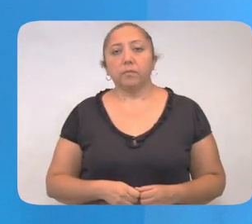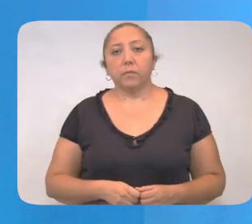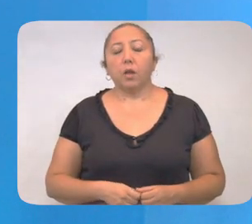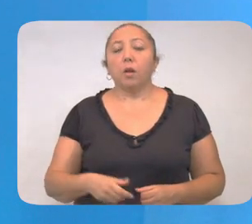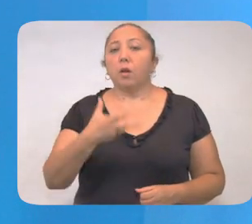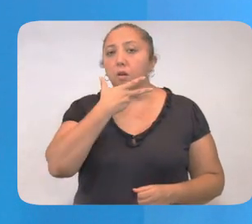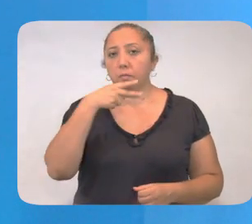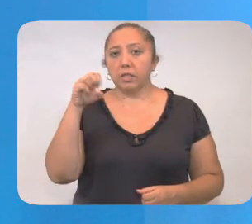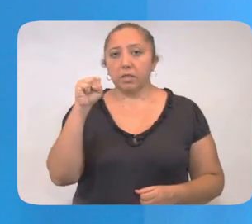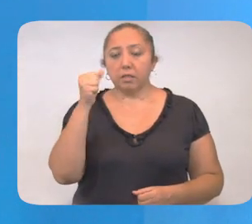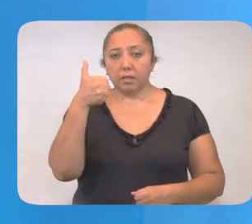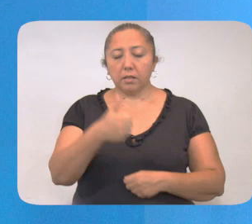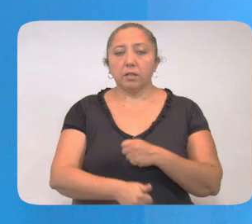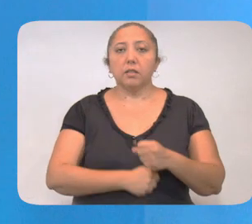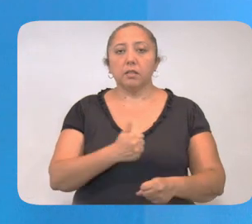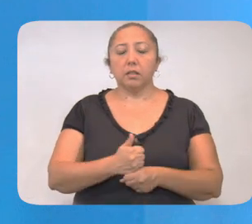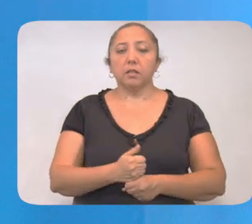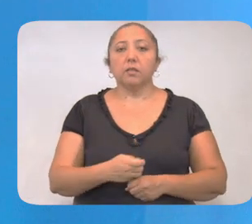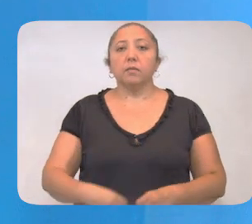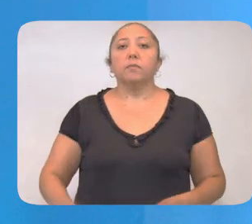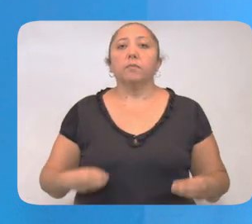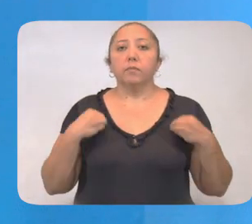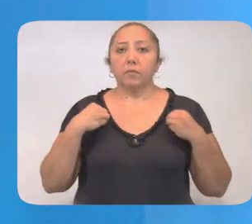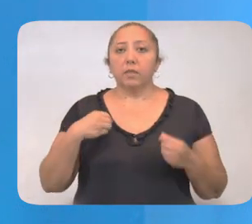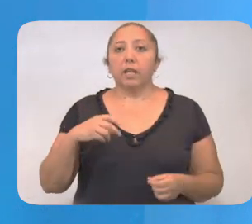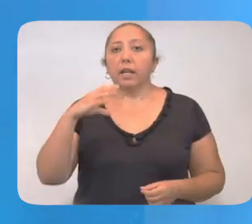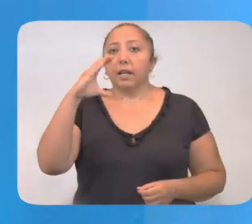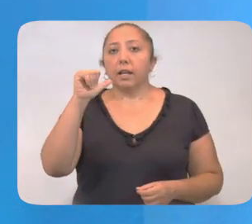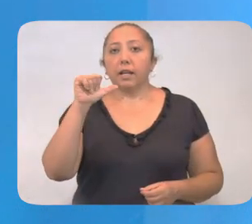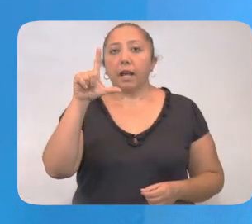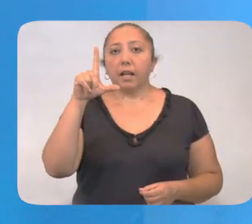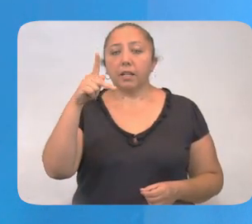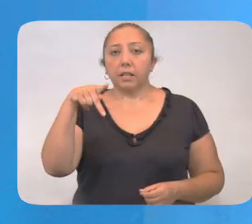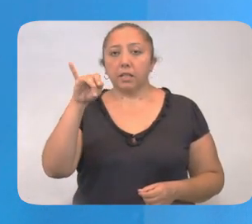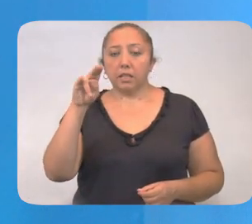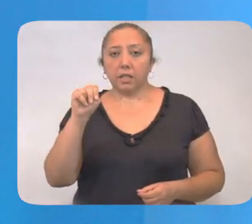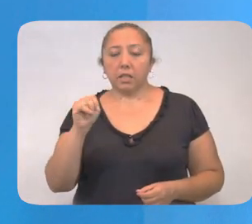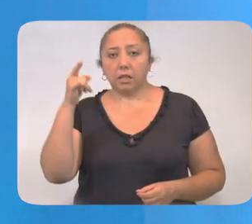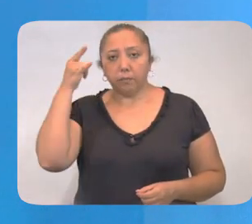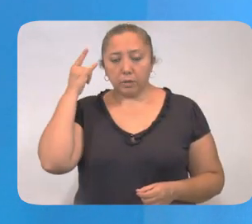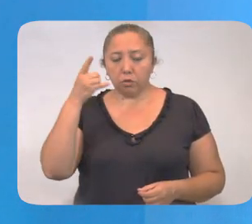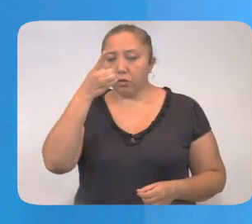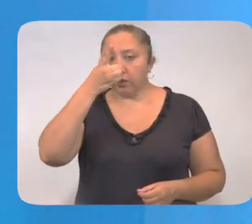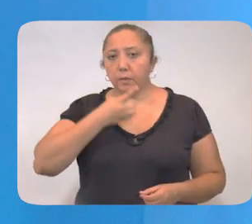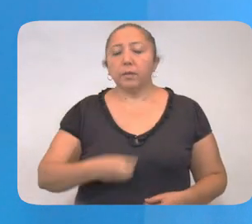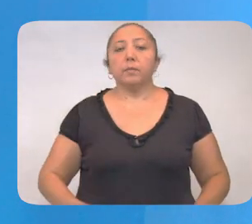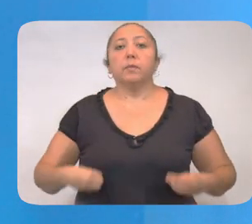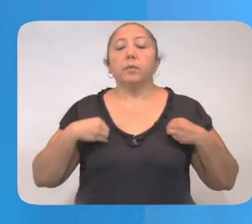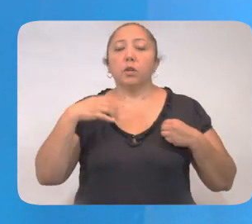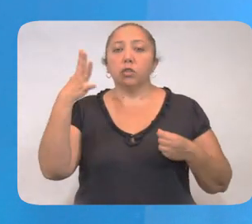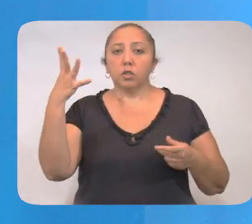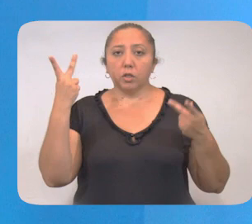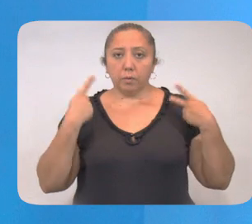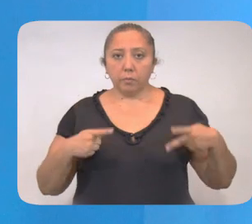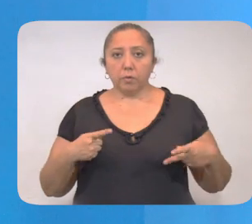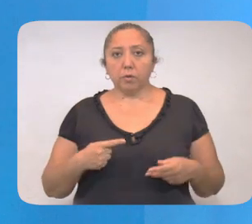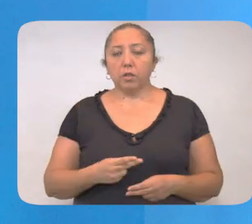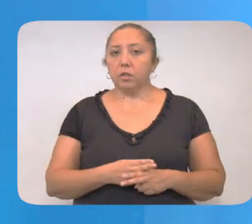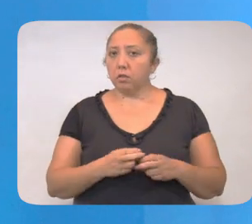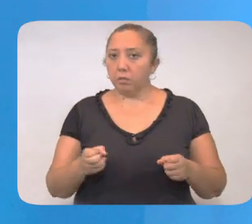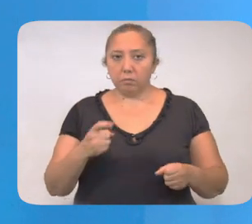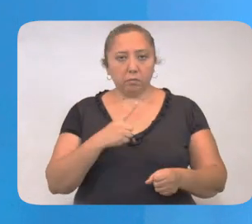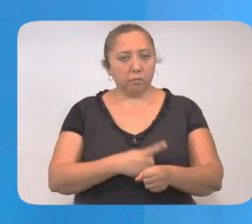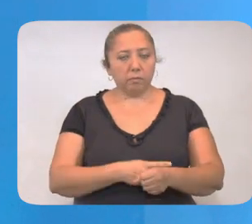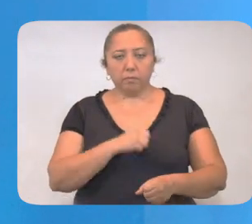Hombre de 66 años, originario y residente de Calquini, Campeche, con diabetes. Vivía con cinco personas, ninguna